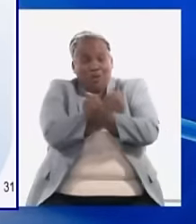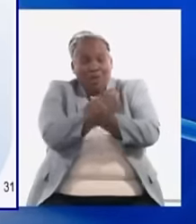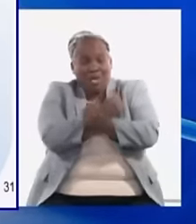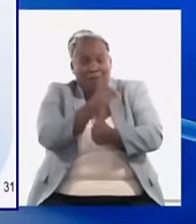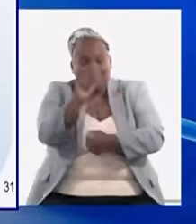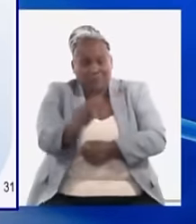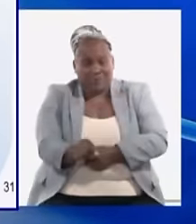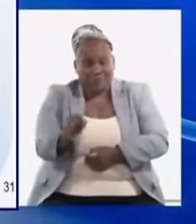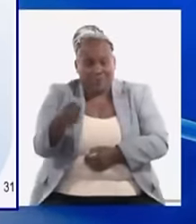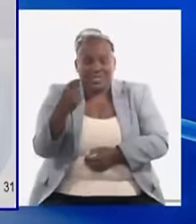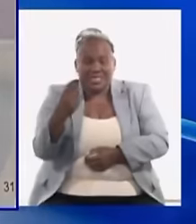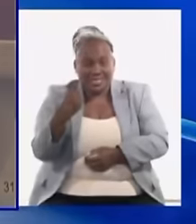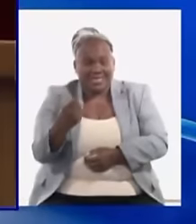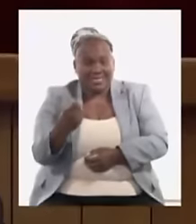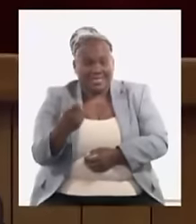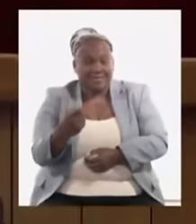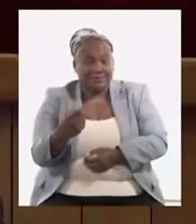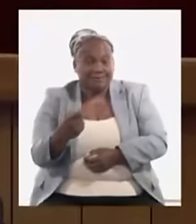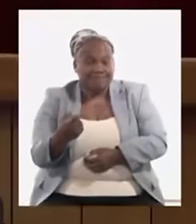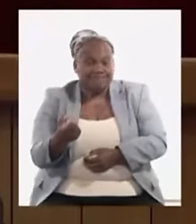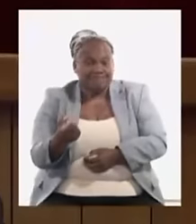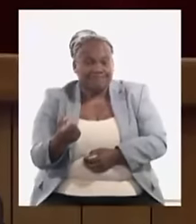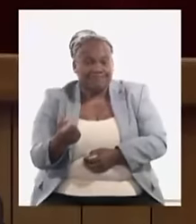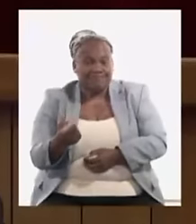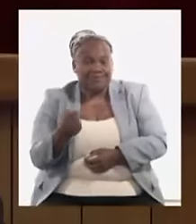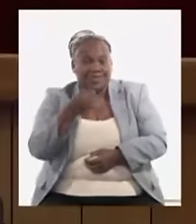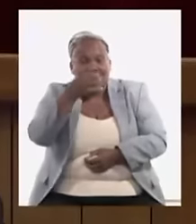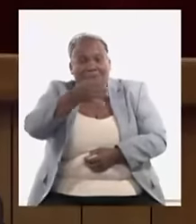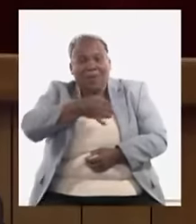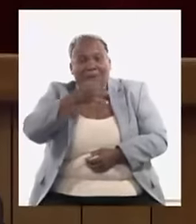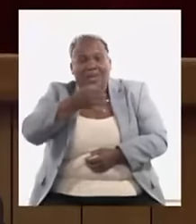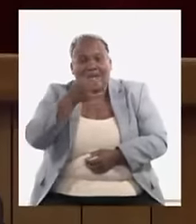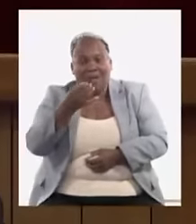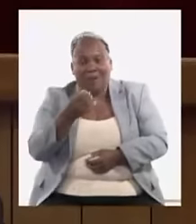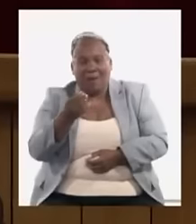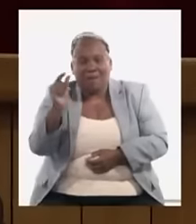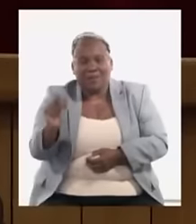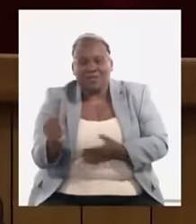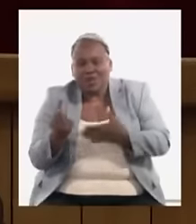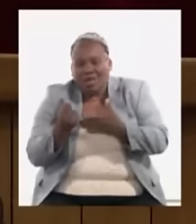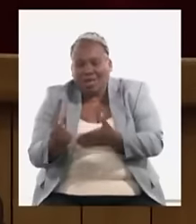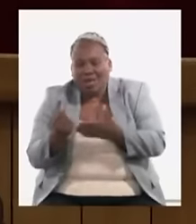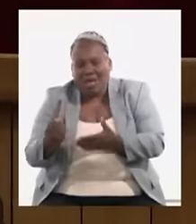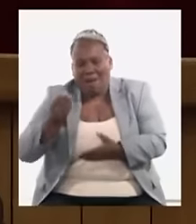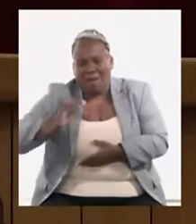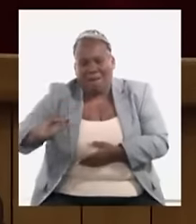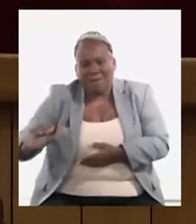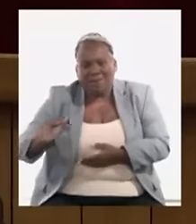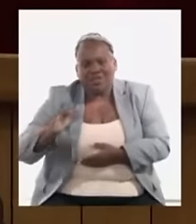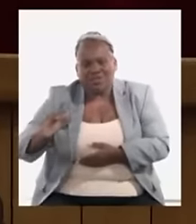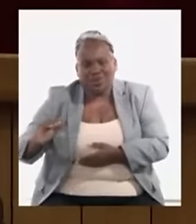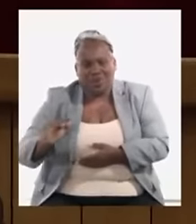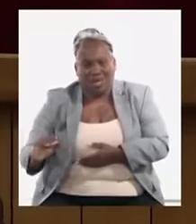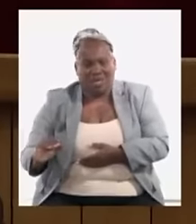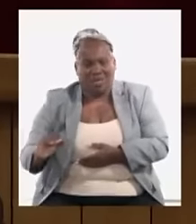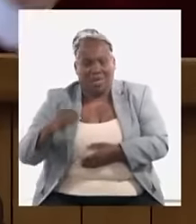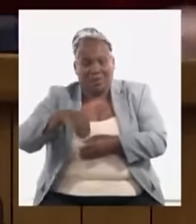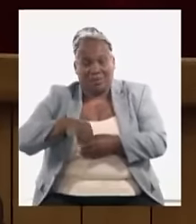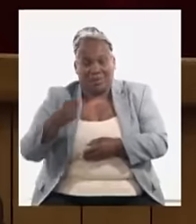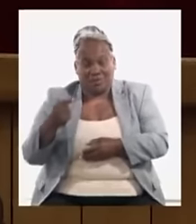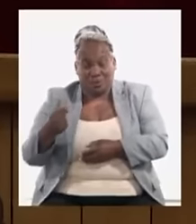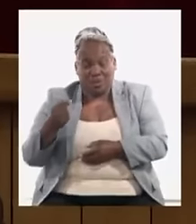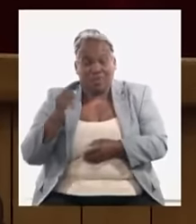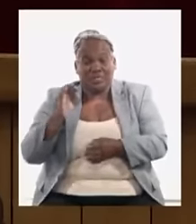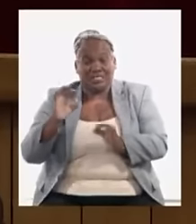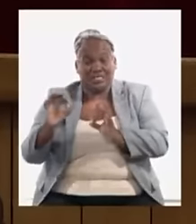que más necesitan como en este caso mencionaba pensionados y que a partir del propio presupuesto y asistencia